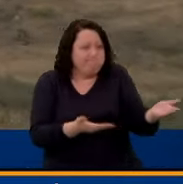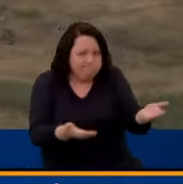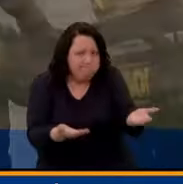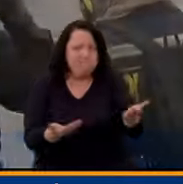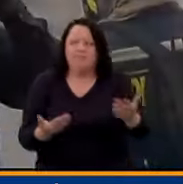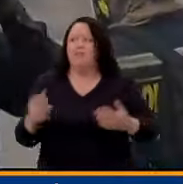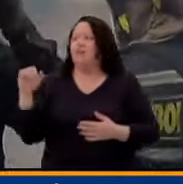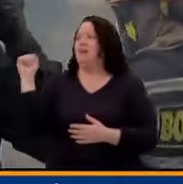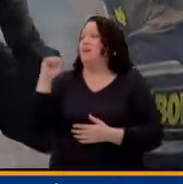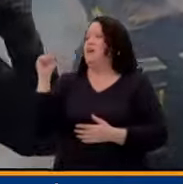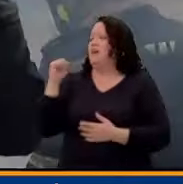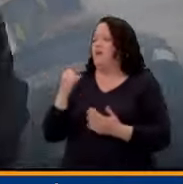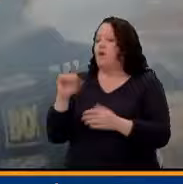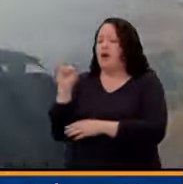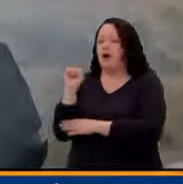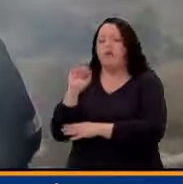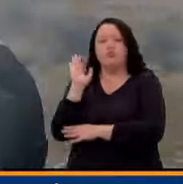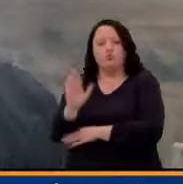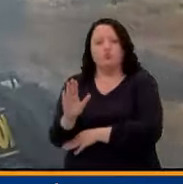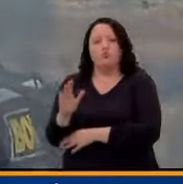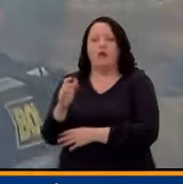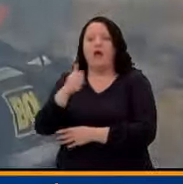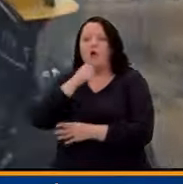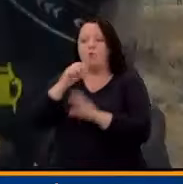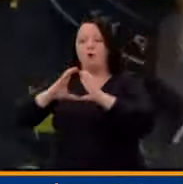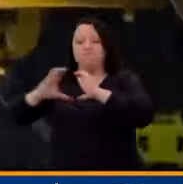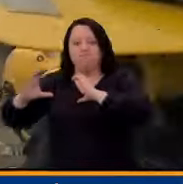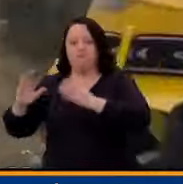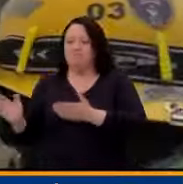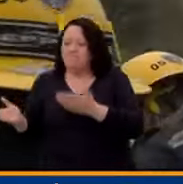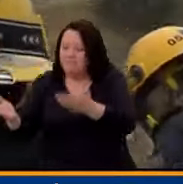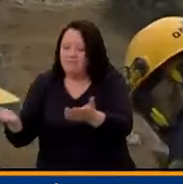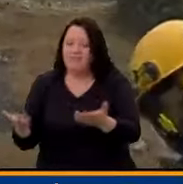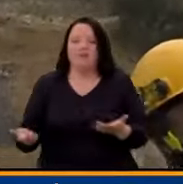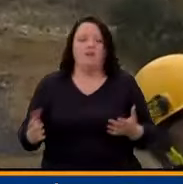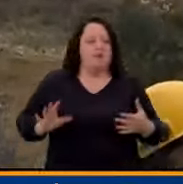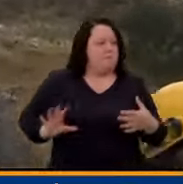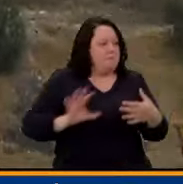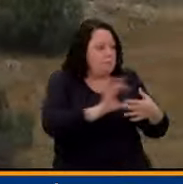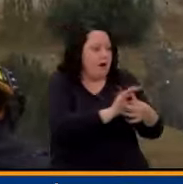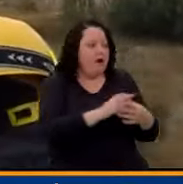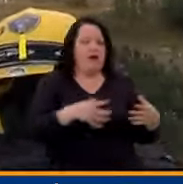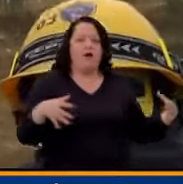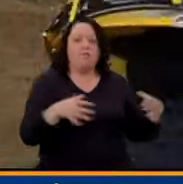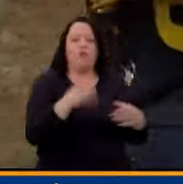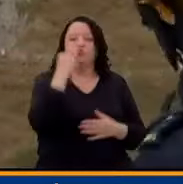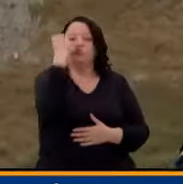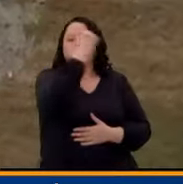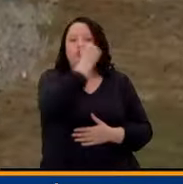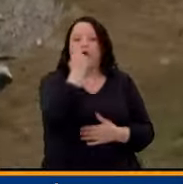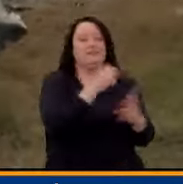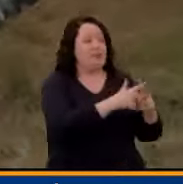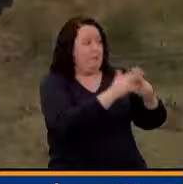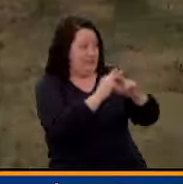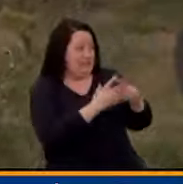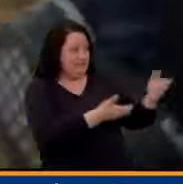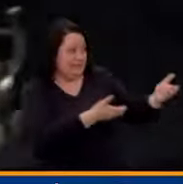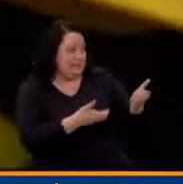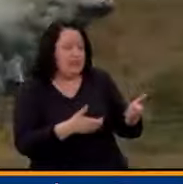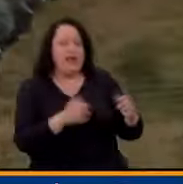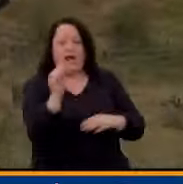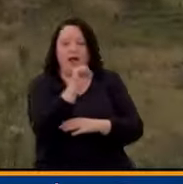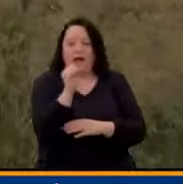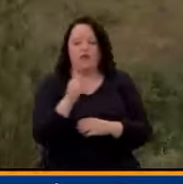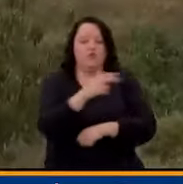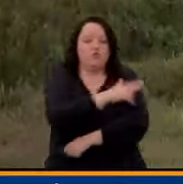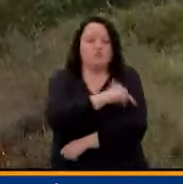vehículos de transporte de agua también habilitados, nos hemos articulado con Suacha que nos ha prestado vehículos, con la Cruz Roja, pues las